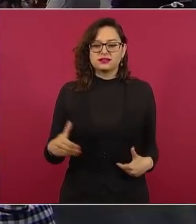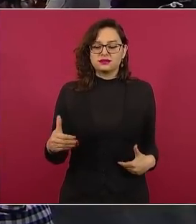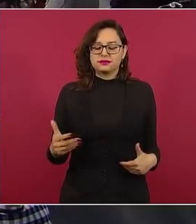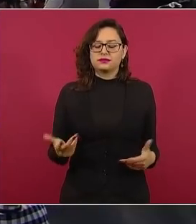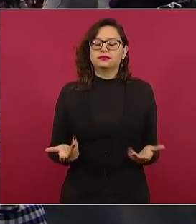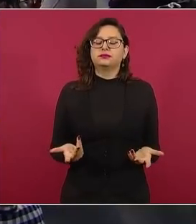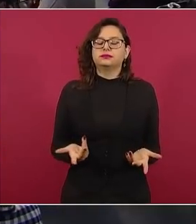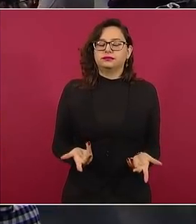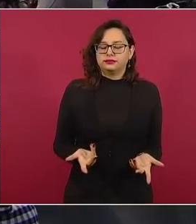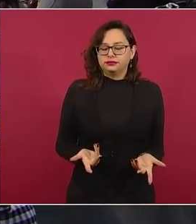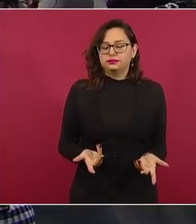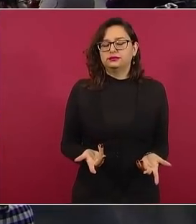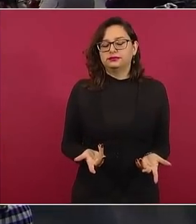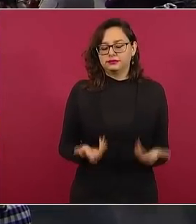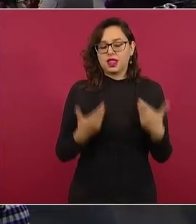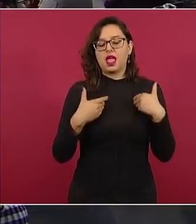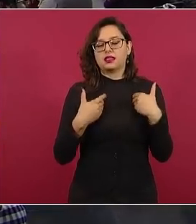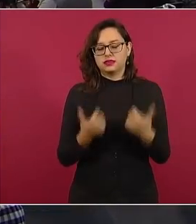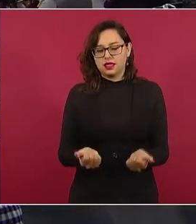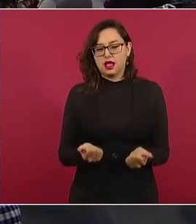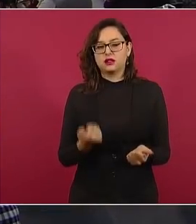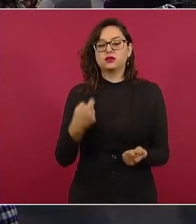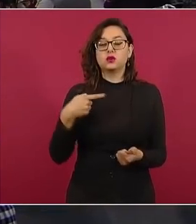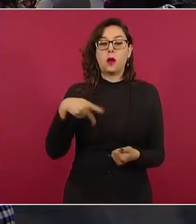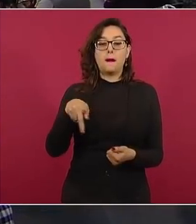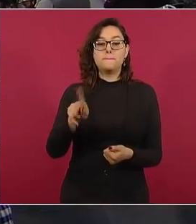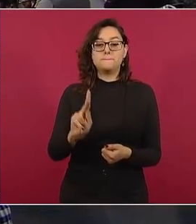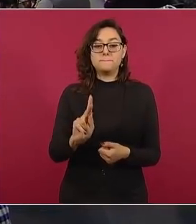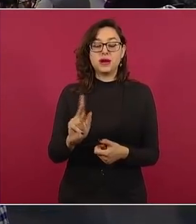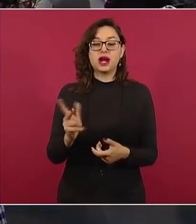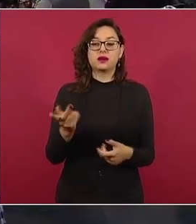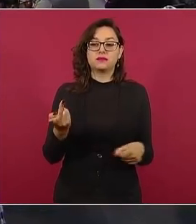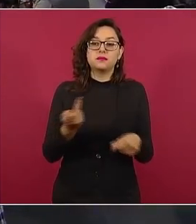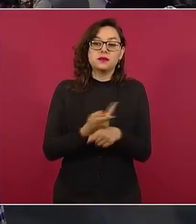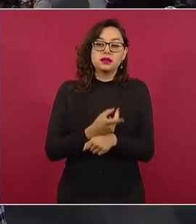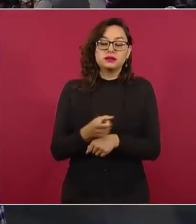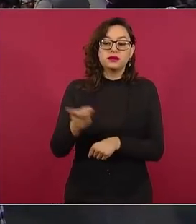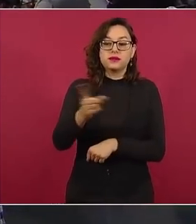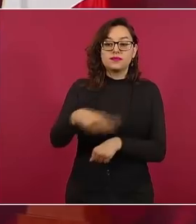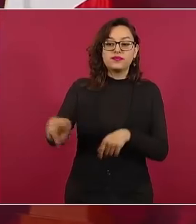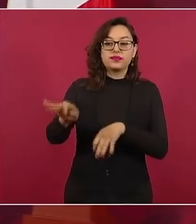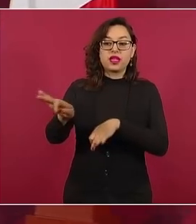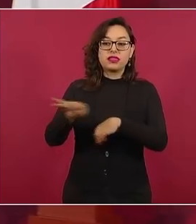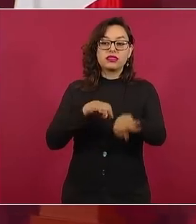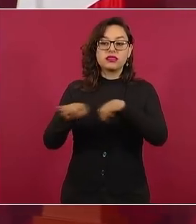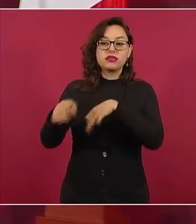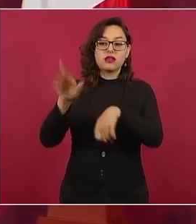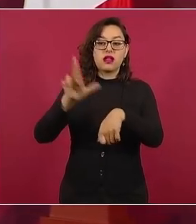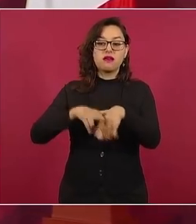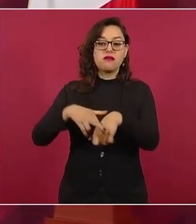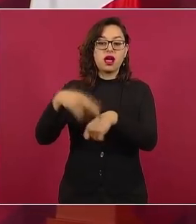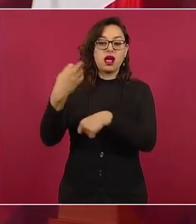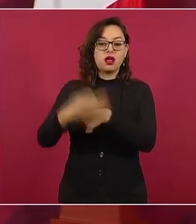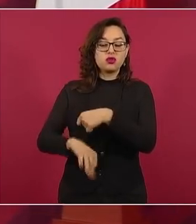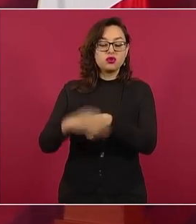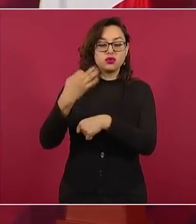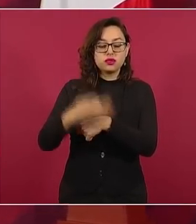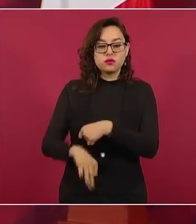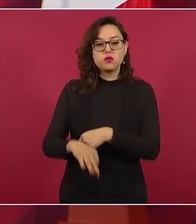denuncia de siempre de los trabajadores transitorios es de que